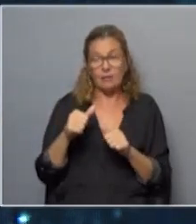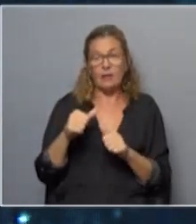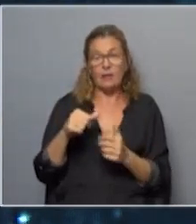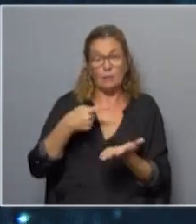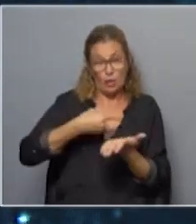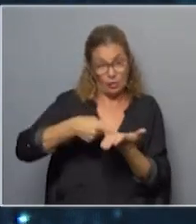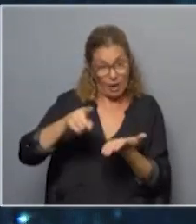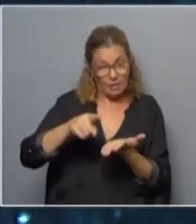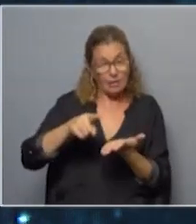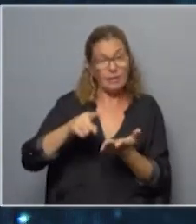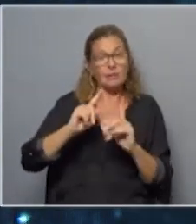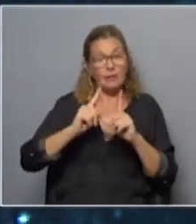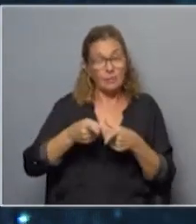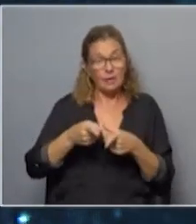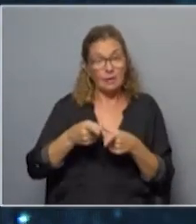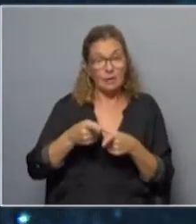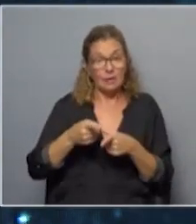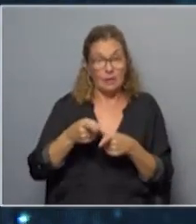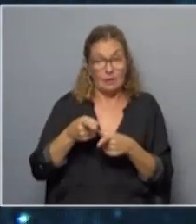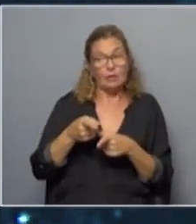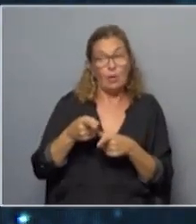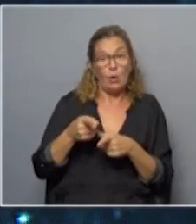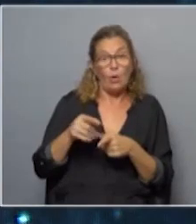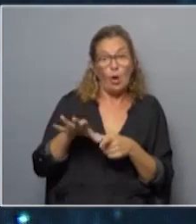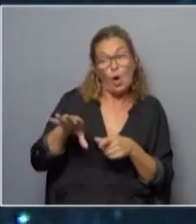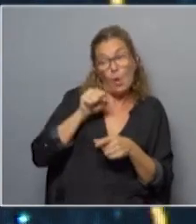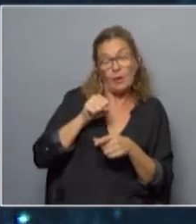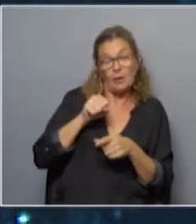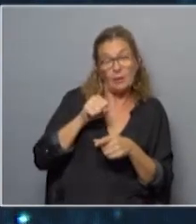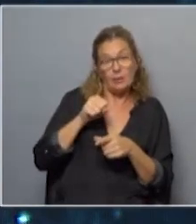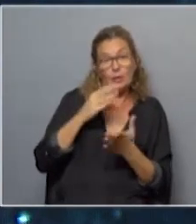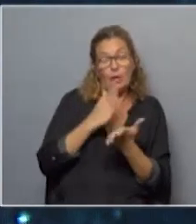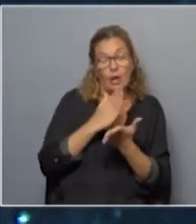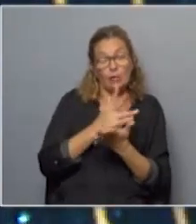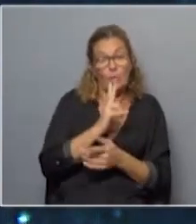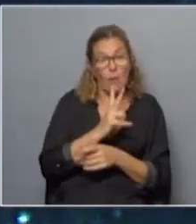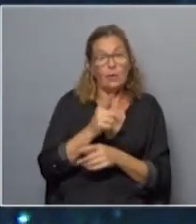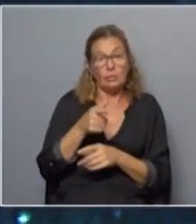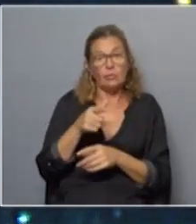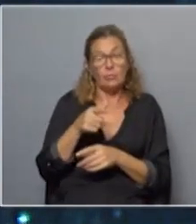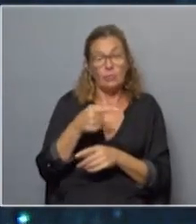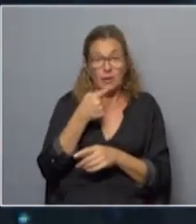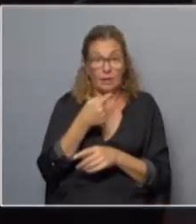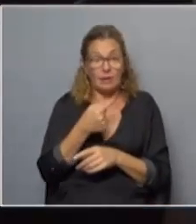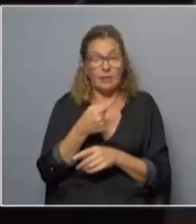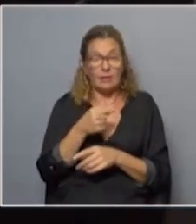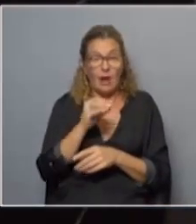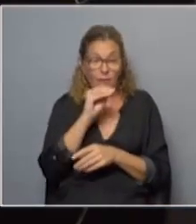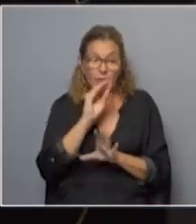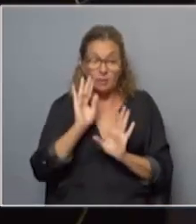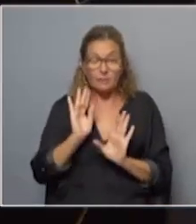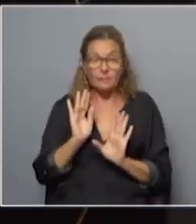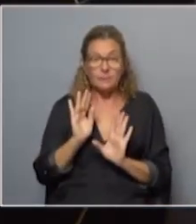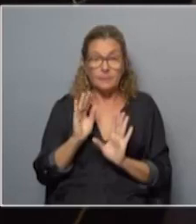Aires se hace y es recomendado por la Comisión Interamericana de Derechos Humanos. Cuando hablas de registro en ese sentido